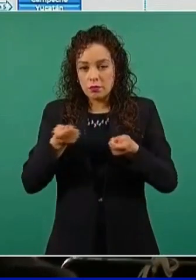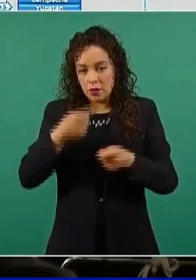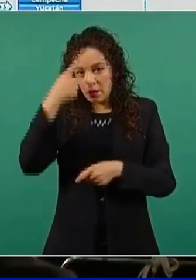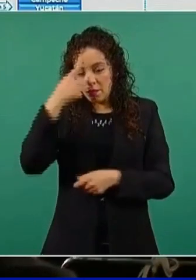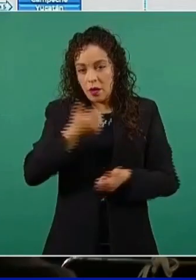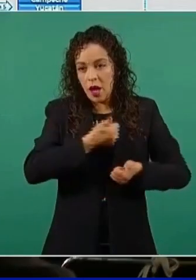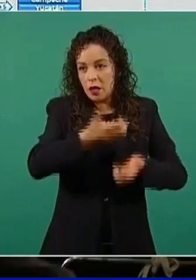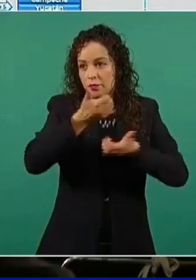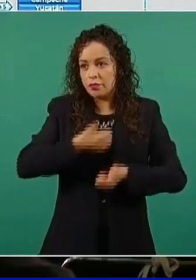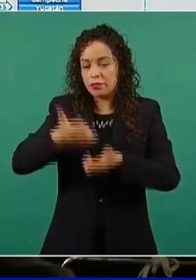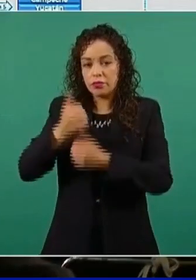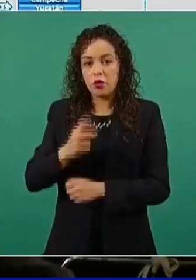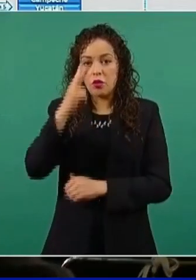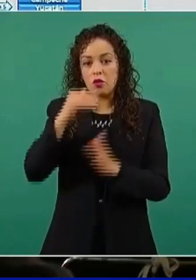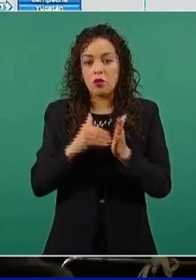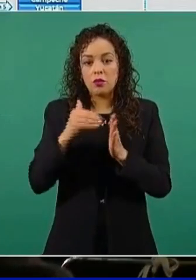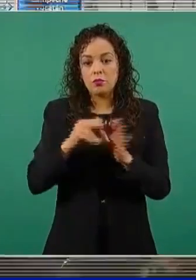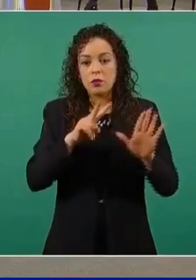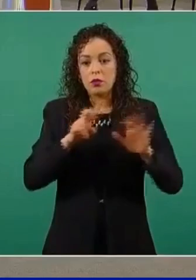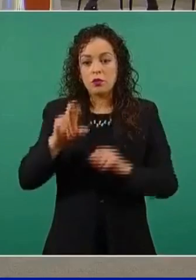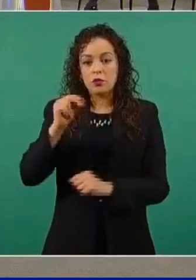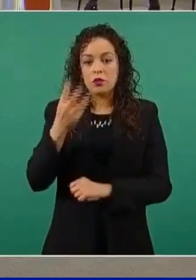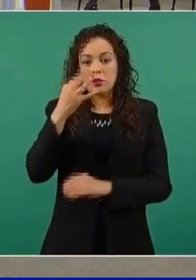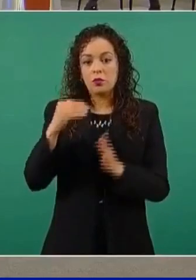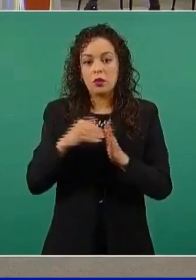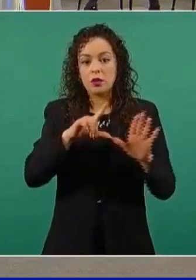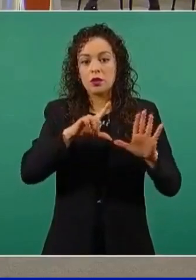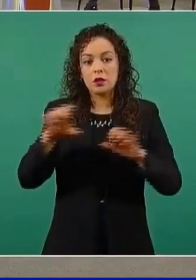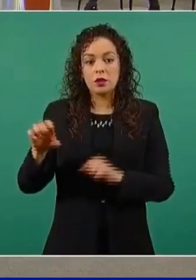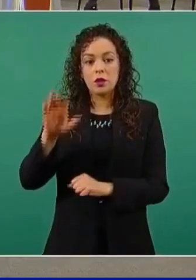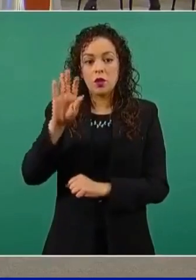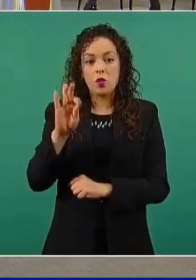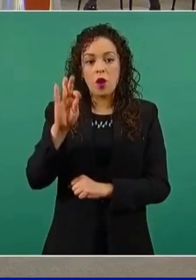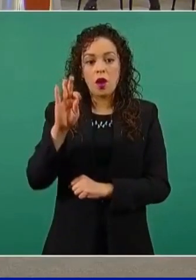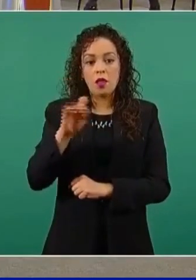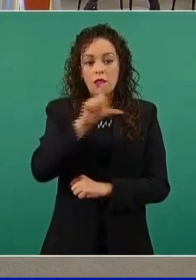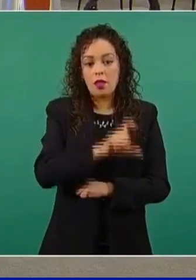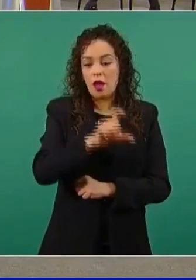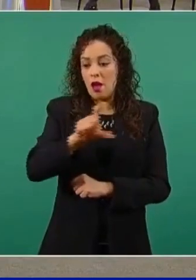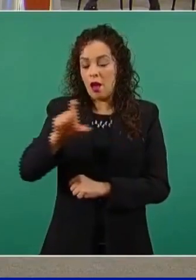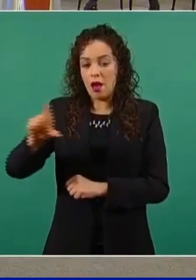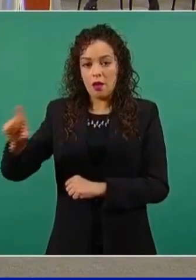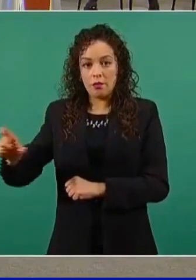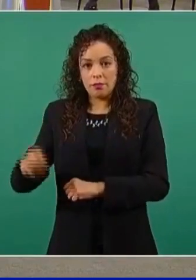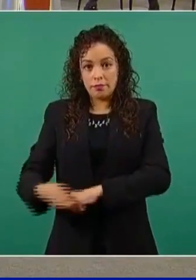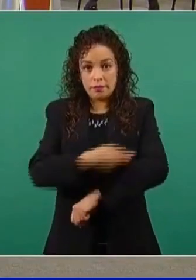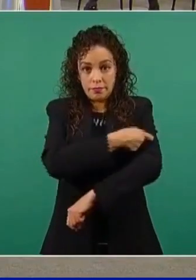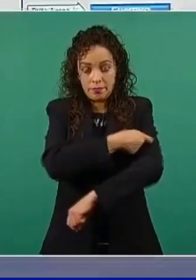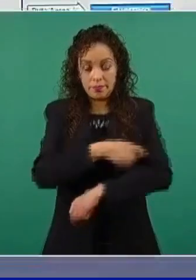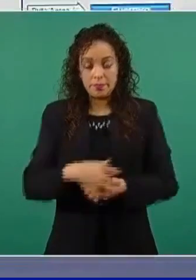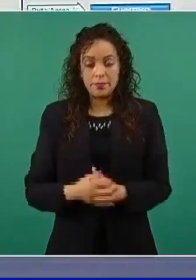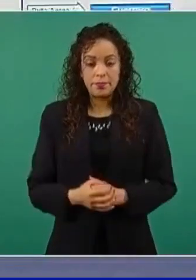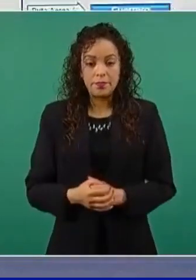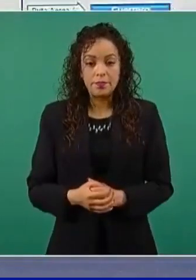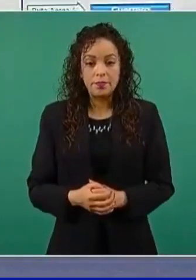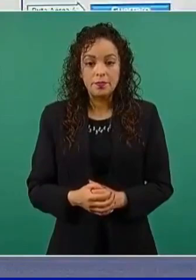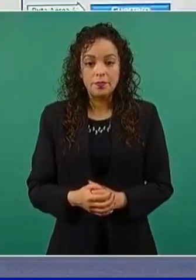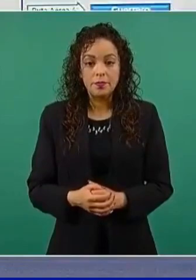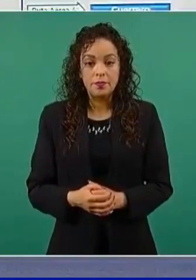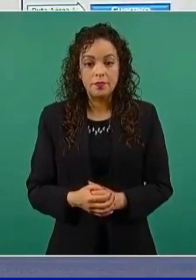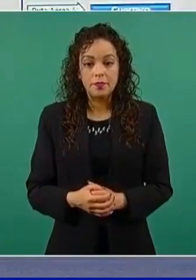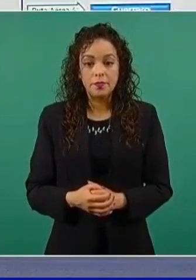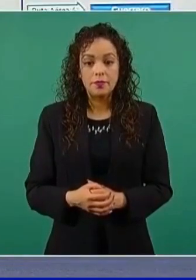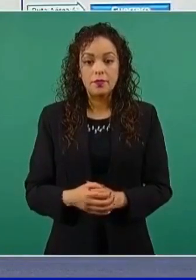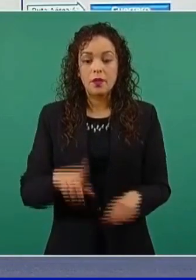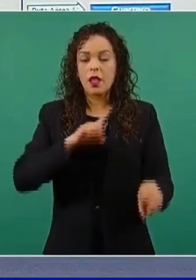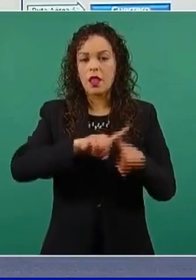2.684.740 dosis. Estas dosis fueron distribuidas